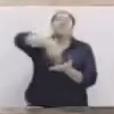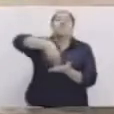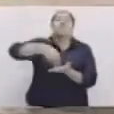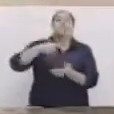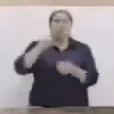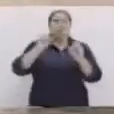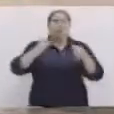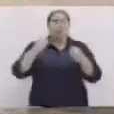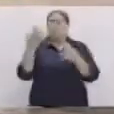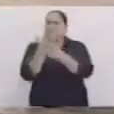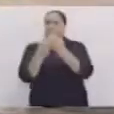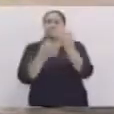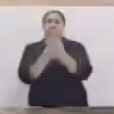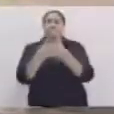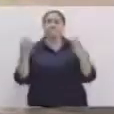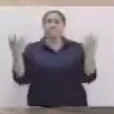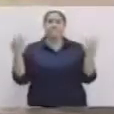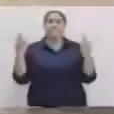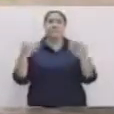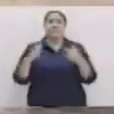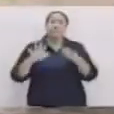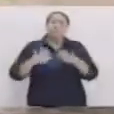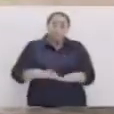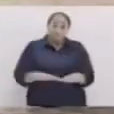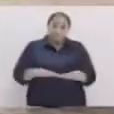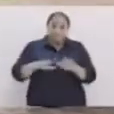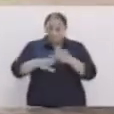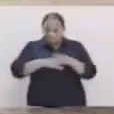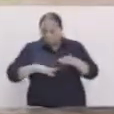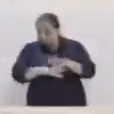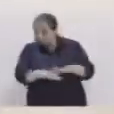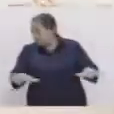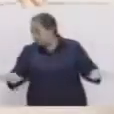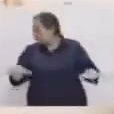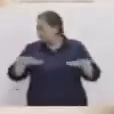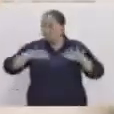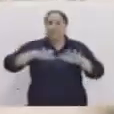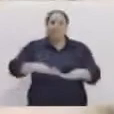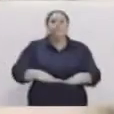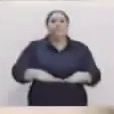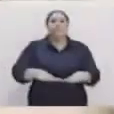puedes usar las manos. Dos manos en el suelo y un pie.